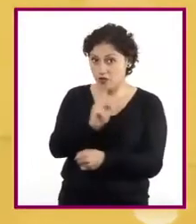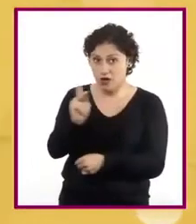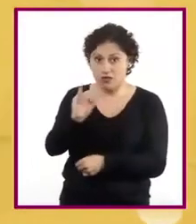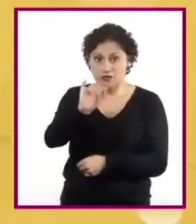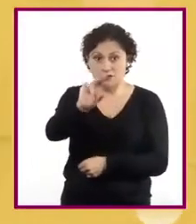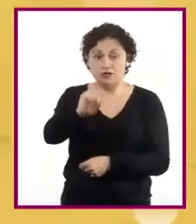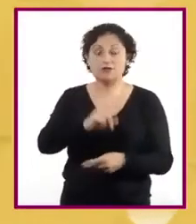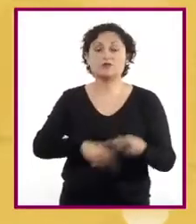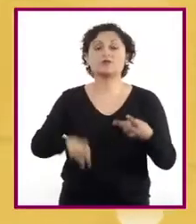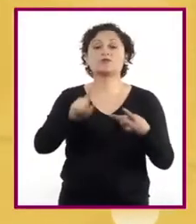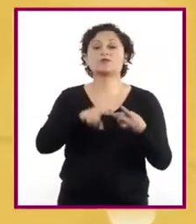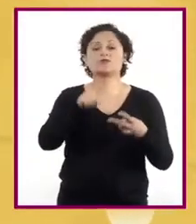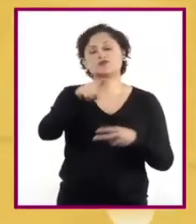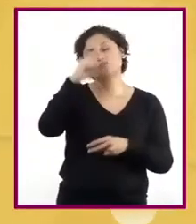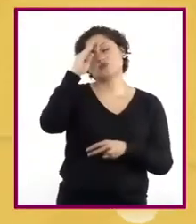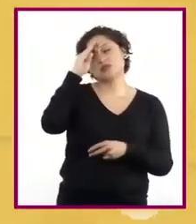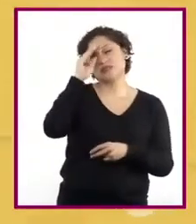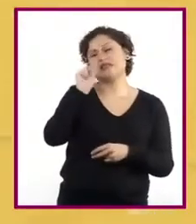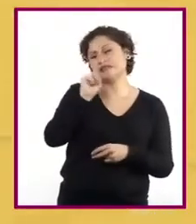¿Por qué creen que sea así?